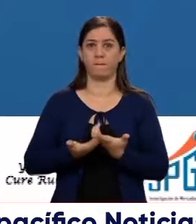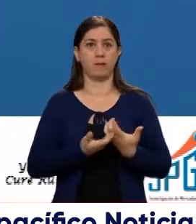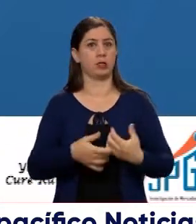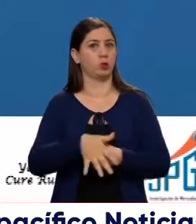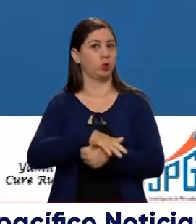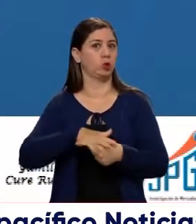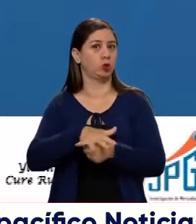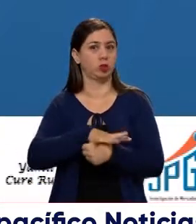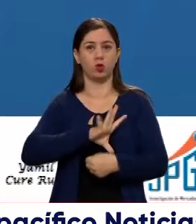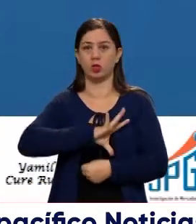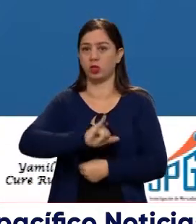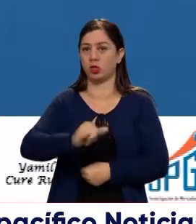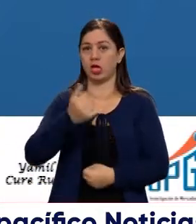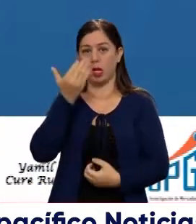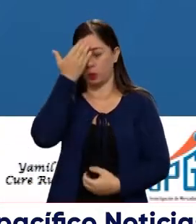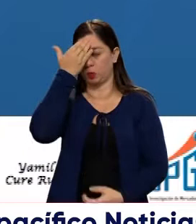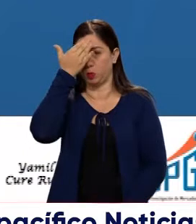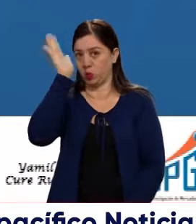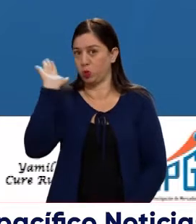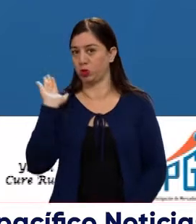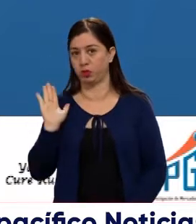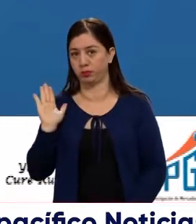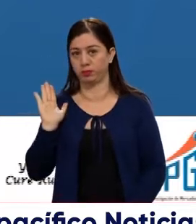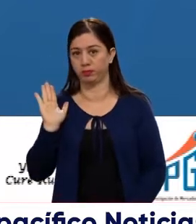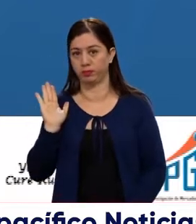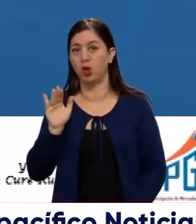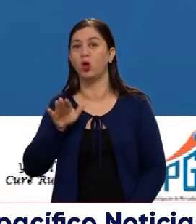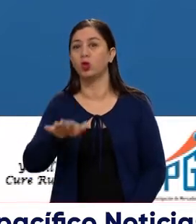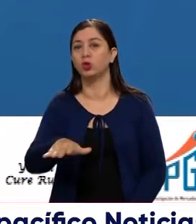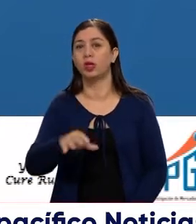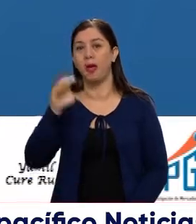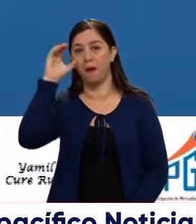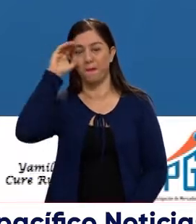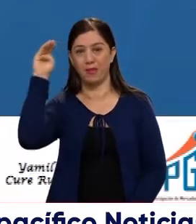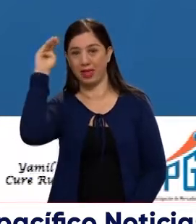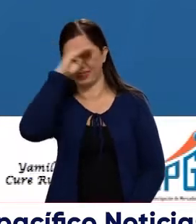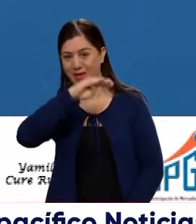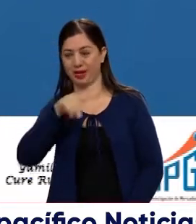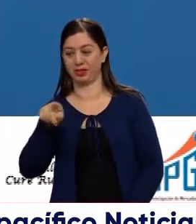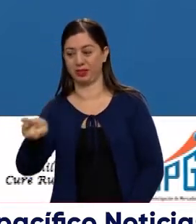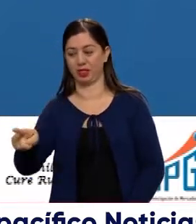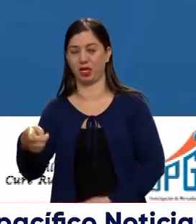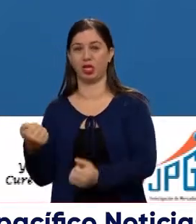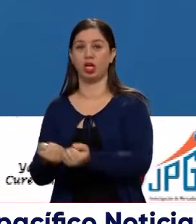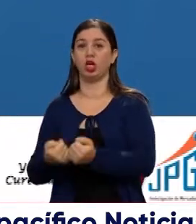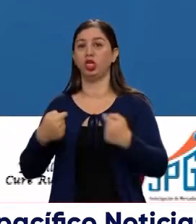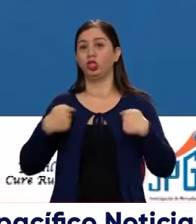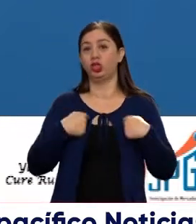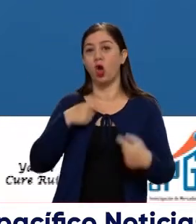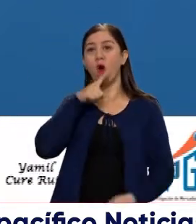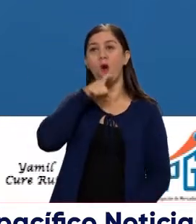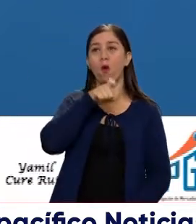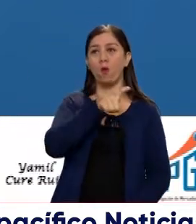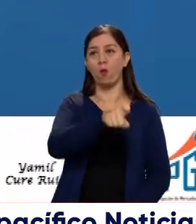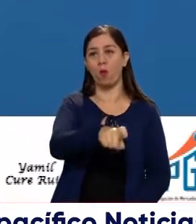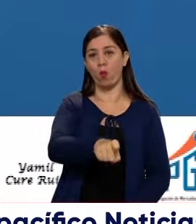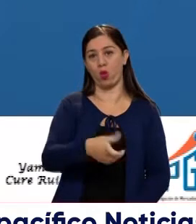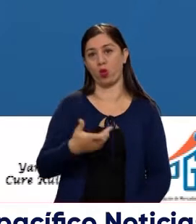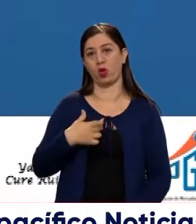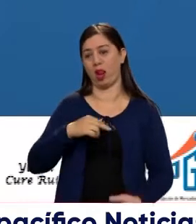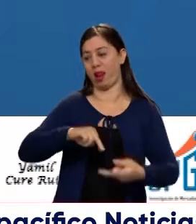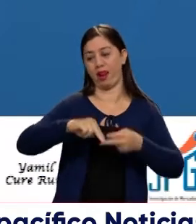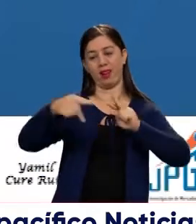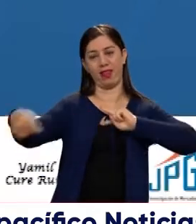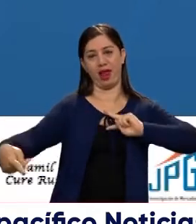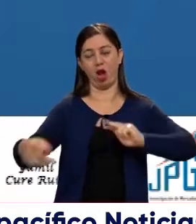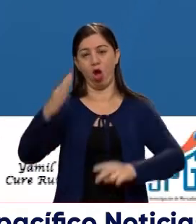orden público en Cali, ¿no? Te recuerda que tú estás en la zona petrista y yo estoy en Bucaramanga, en la zona del otro